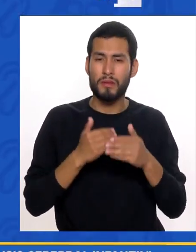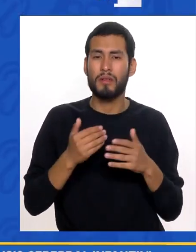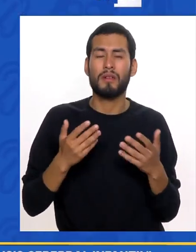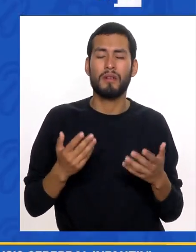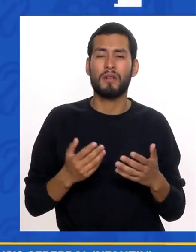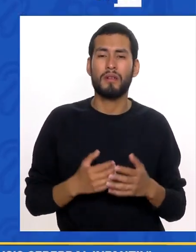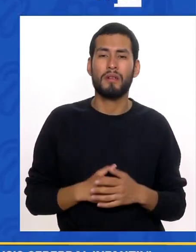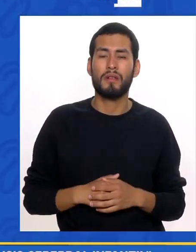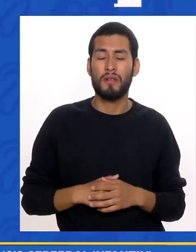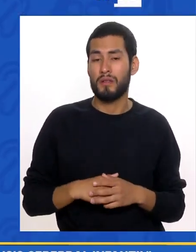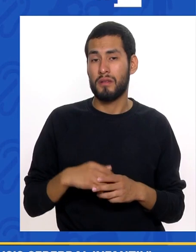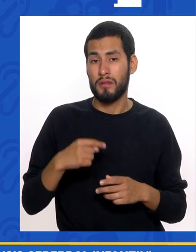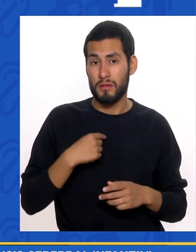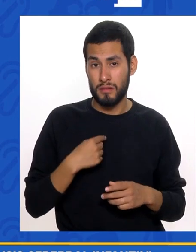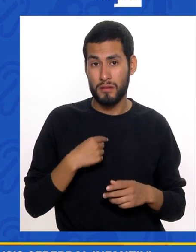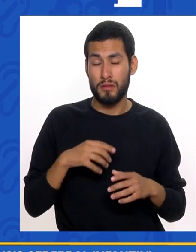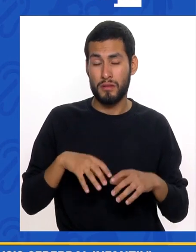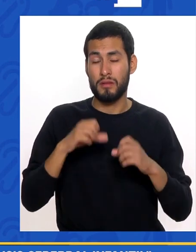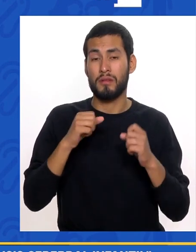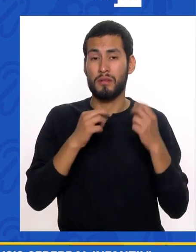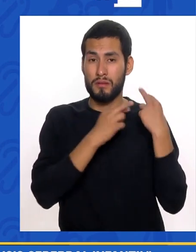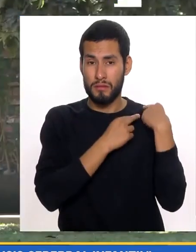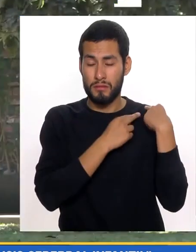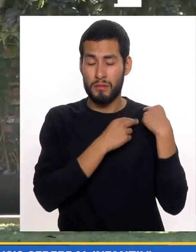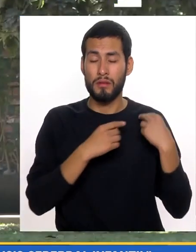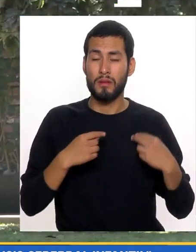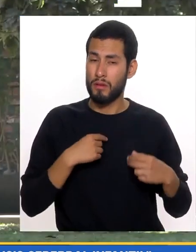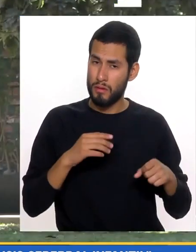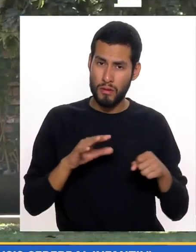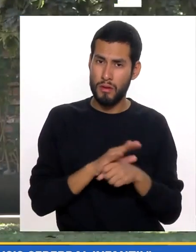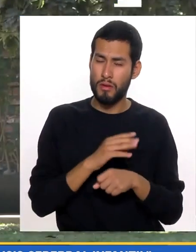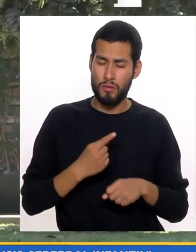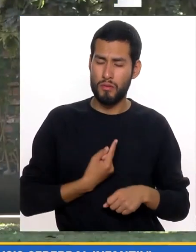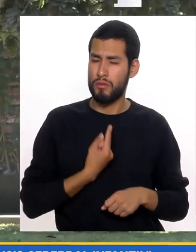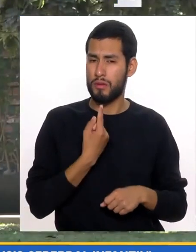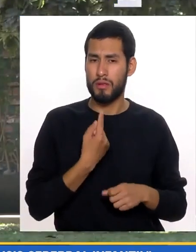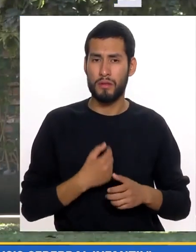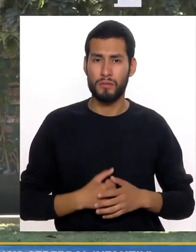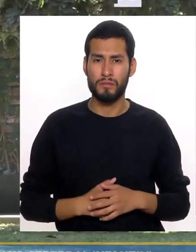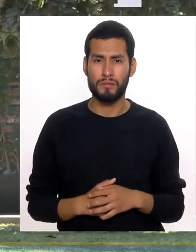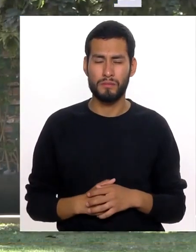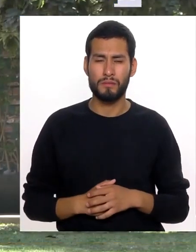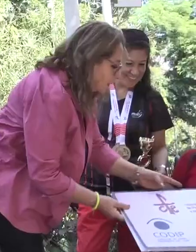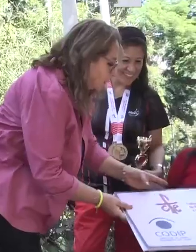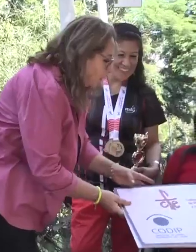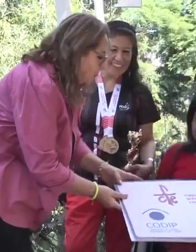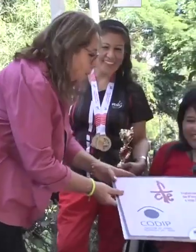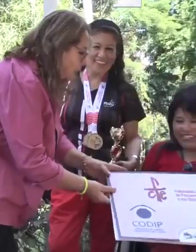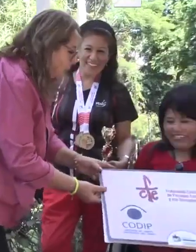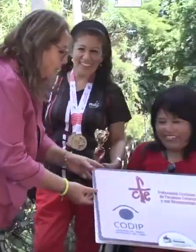adelante Puesto que yo Asumí la responsabilidad Completamente sola